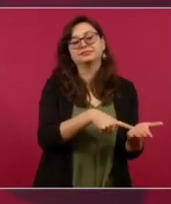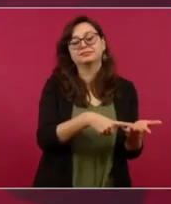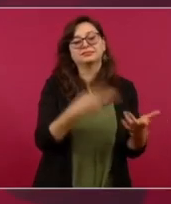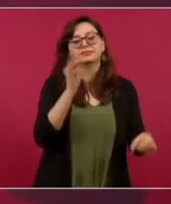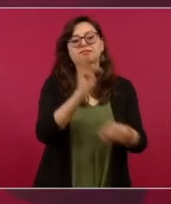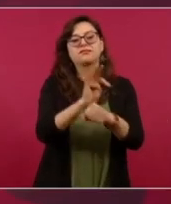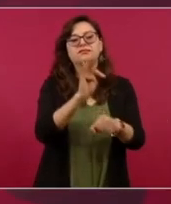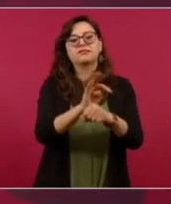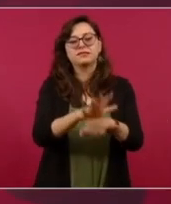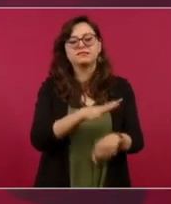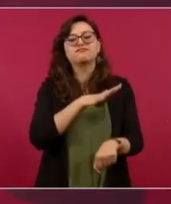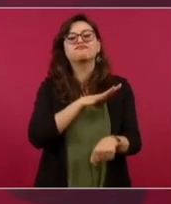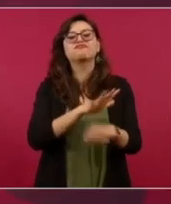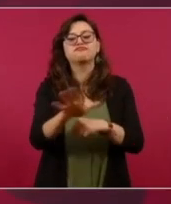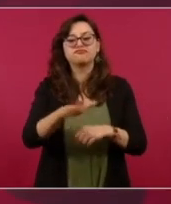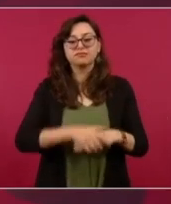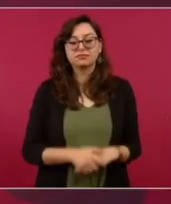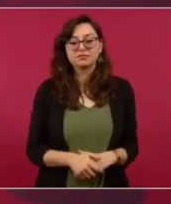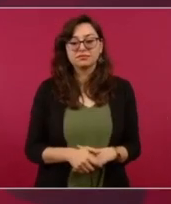vienen a decir